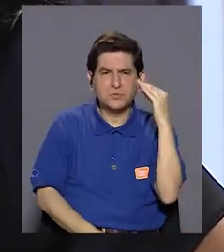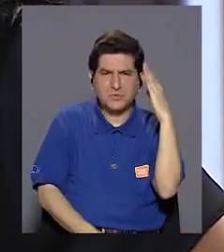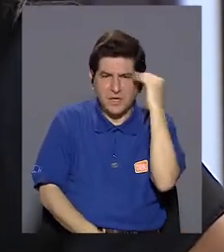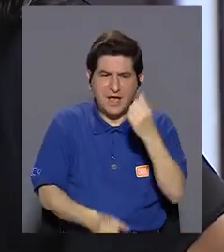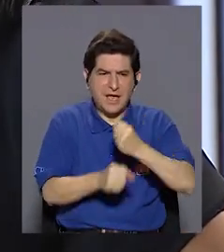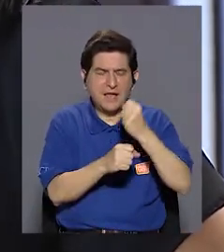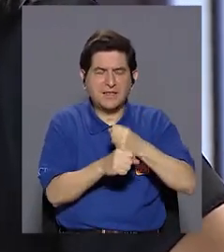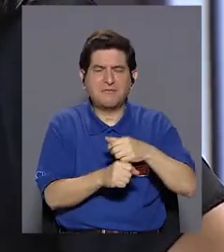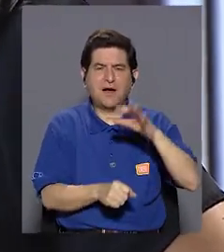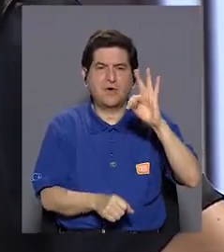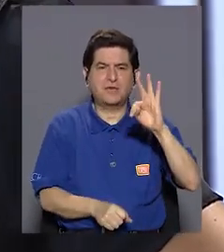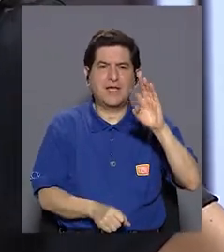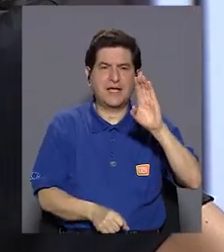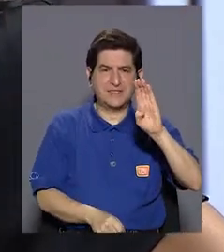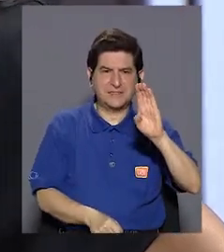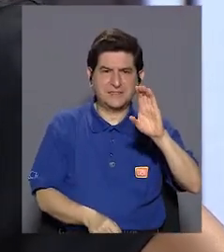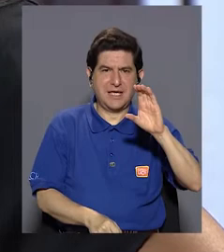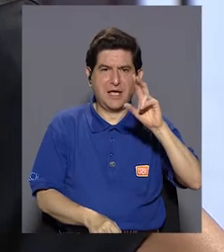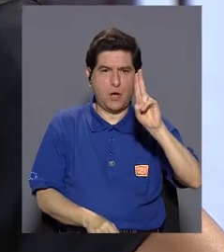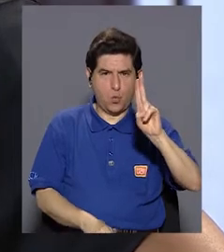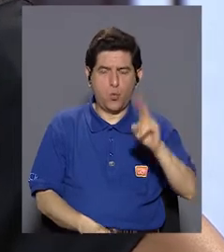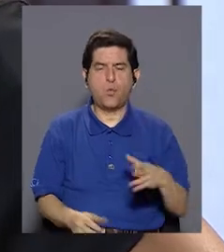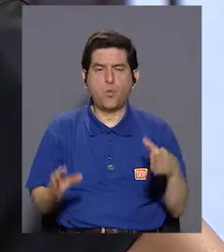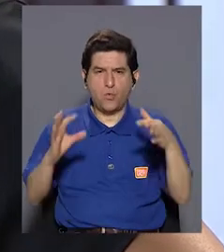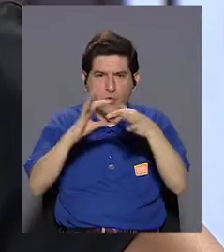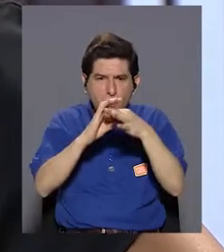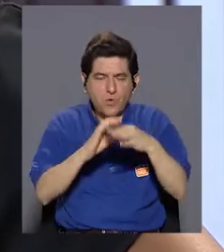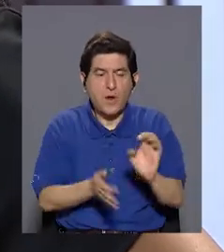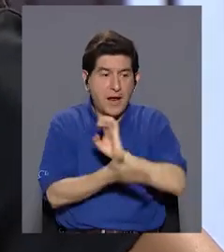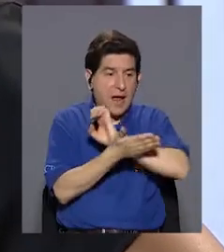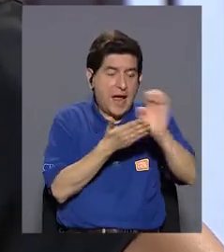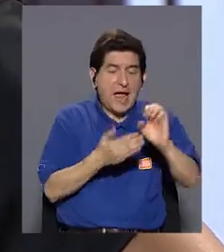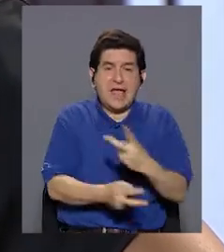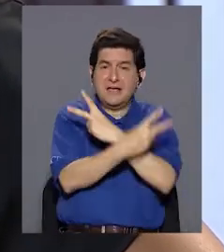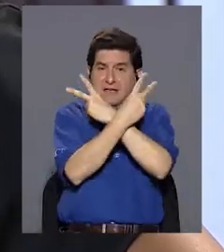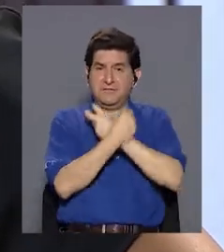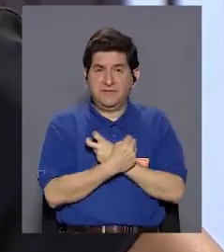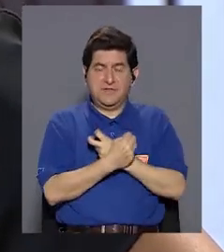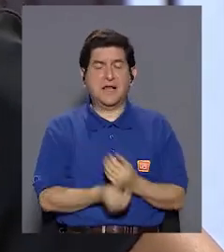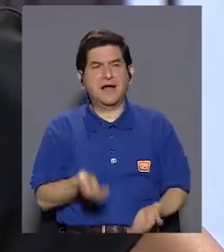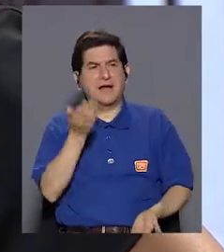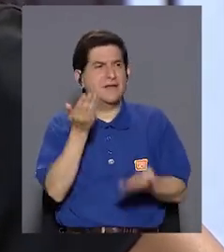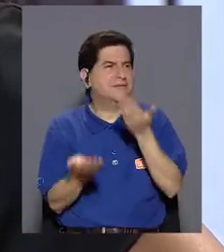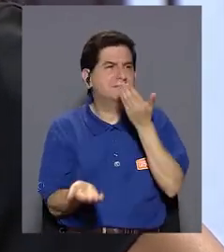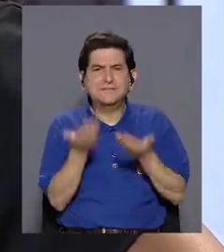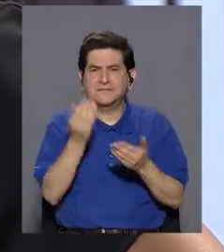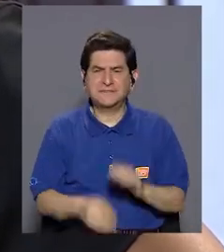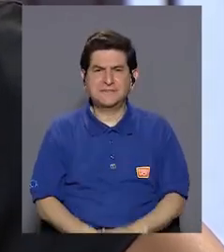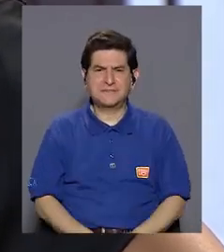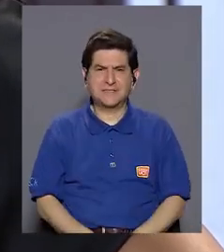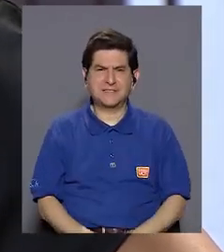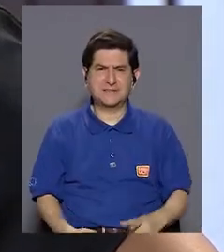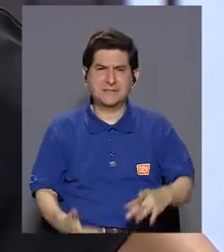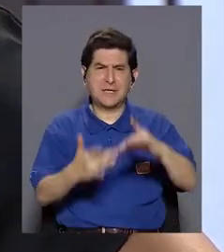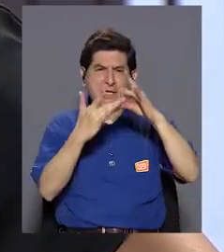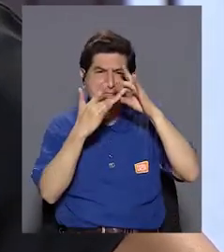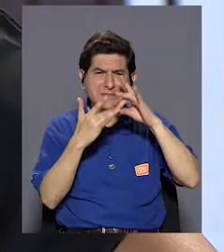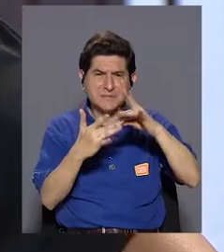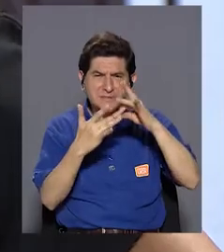experiencia con el trabajo comunal universitario, en relación a la prevención de las intoxicaciones, ¿cuál ha sido lo